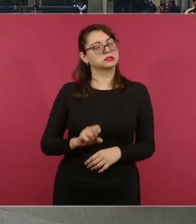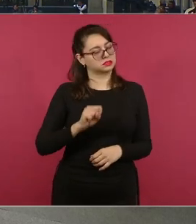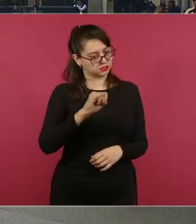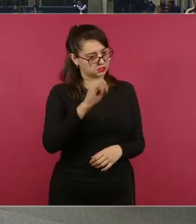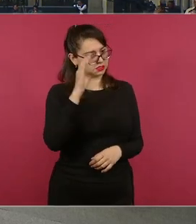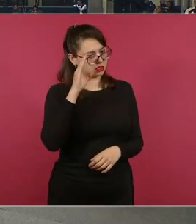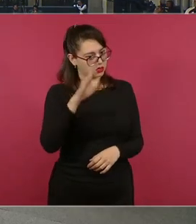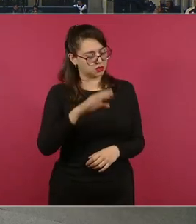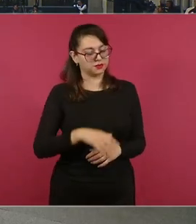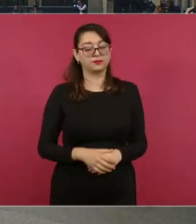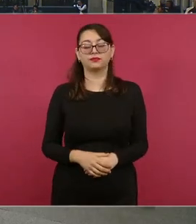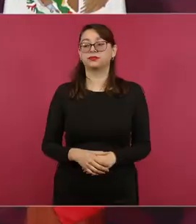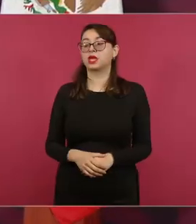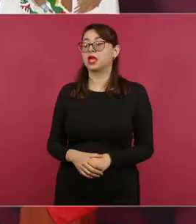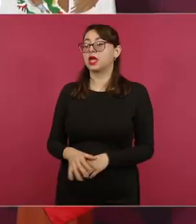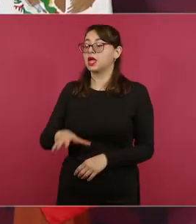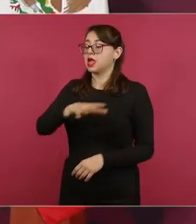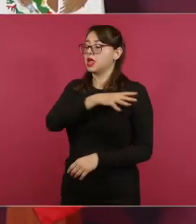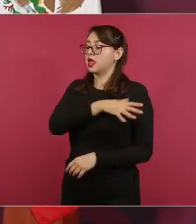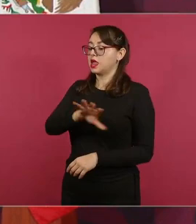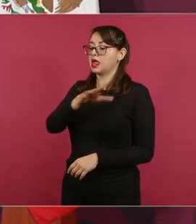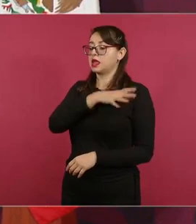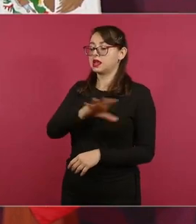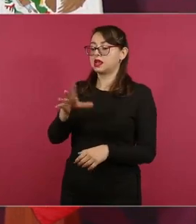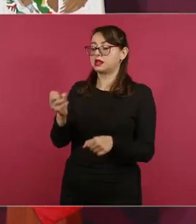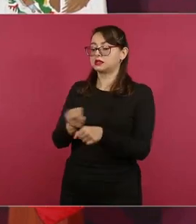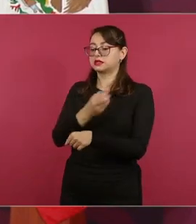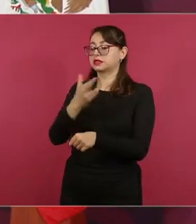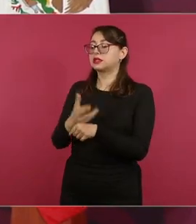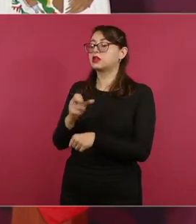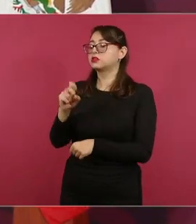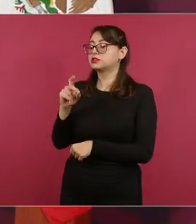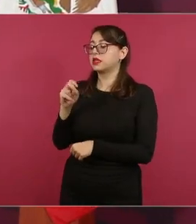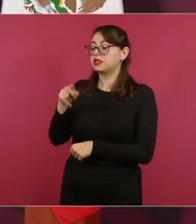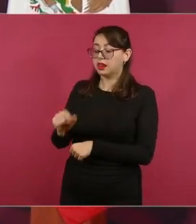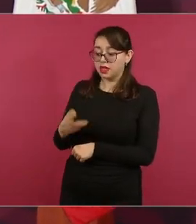General Luis Cresencio Sandoval, secretario de la Defensa.